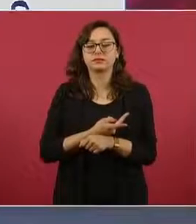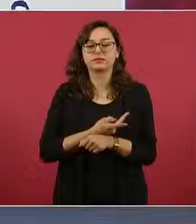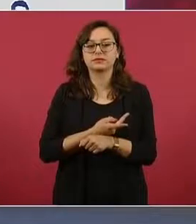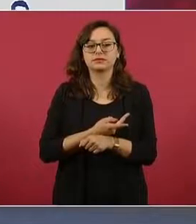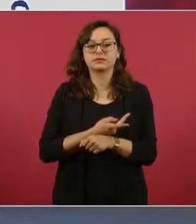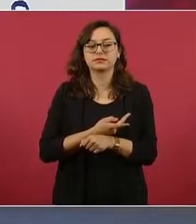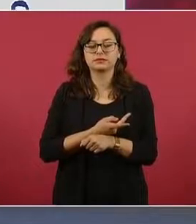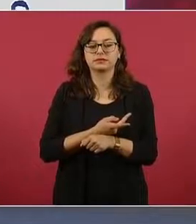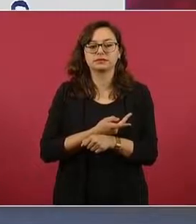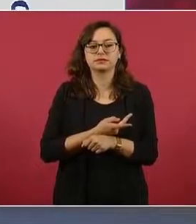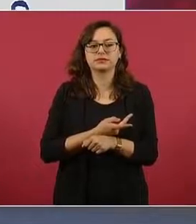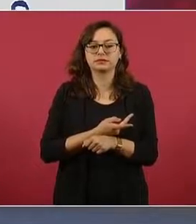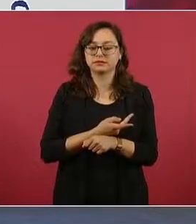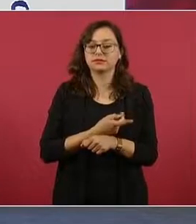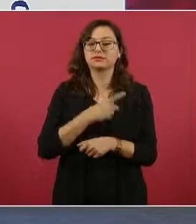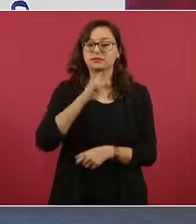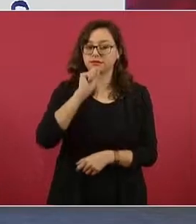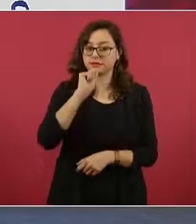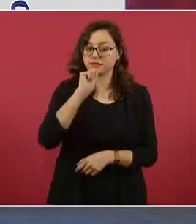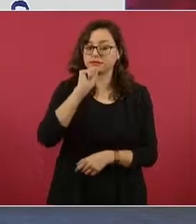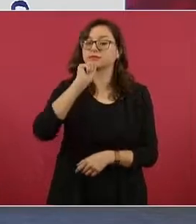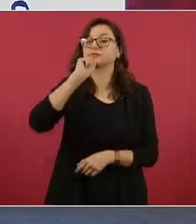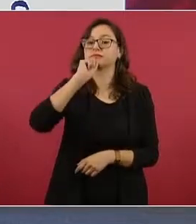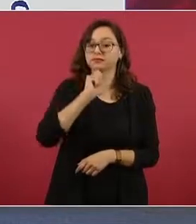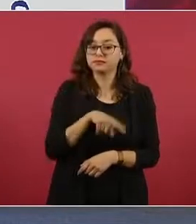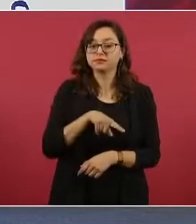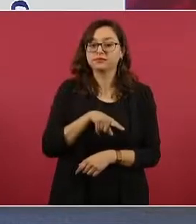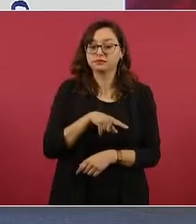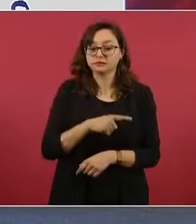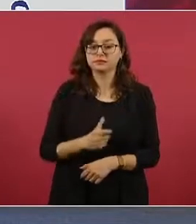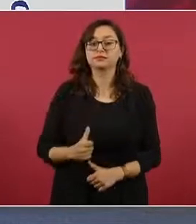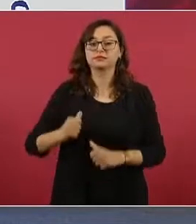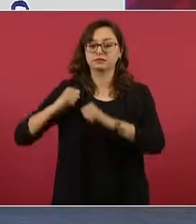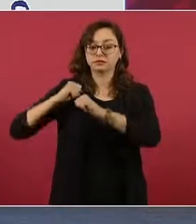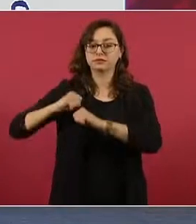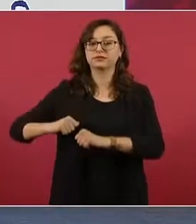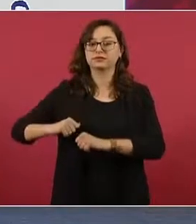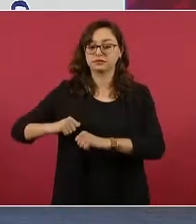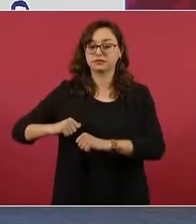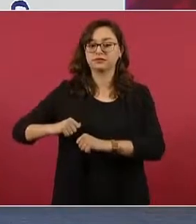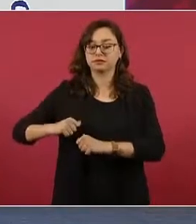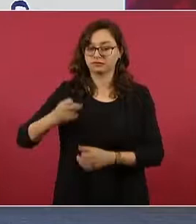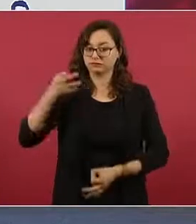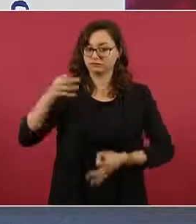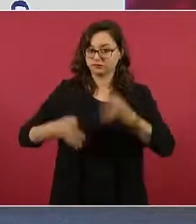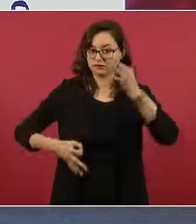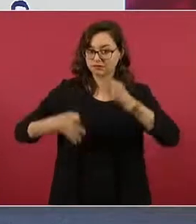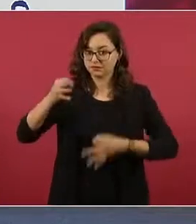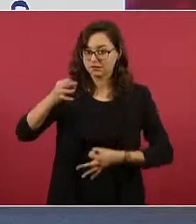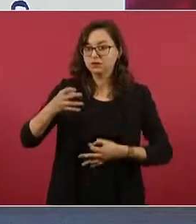vinculación de autoridades con la delincuencia.